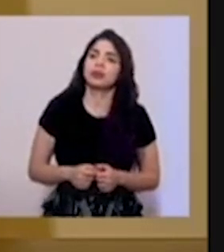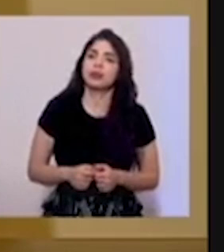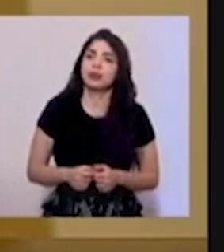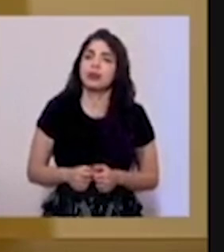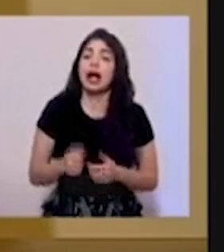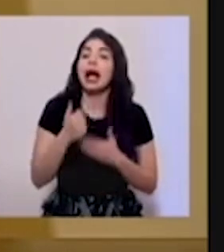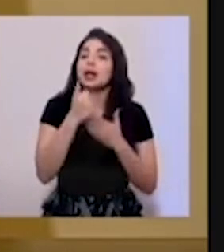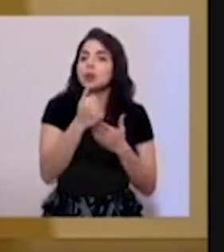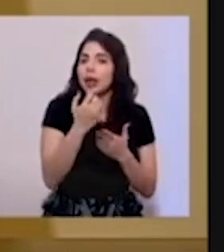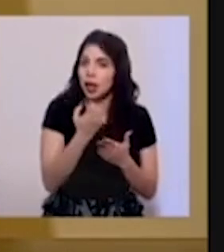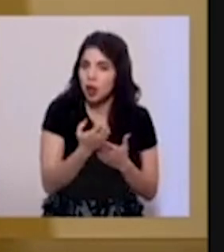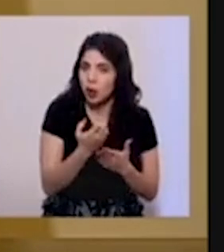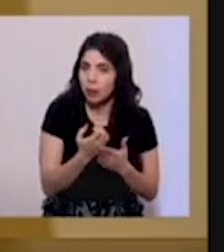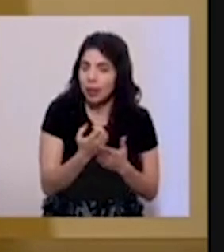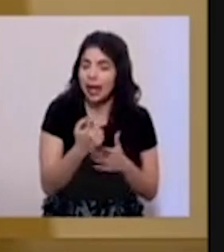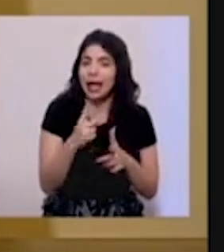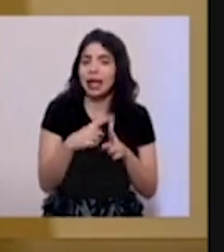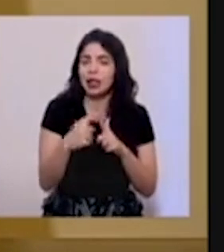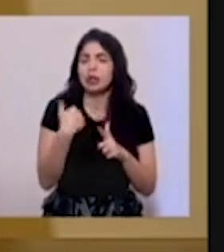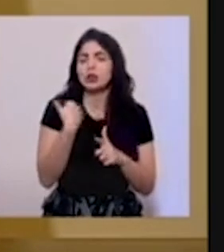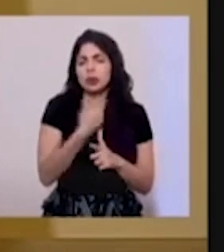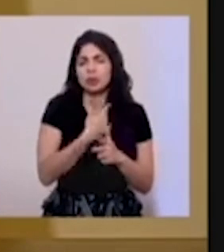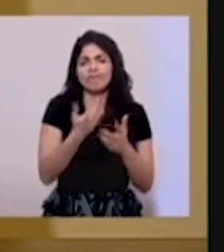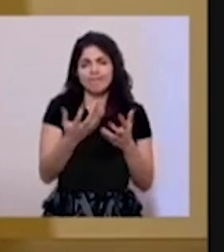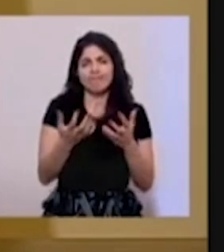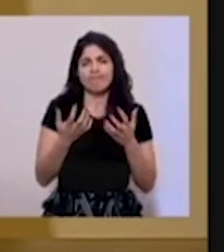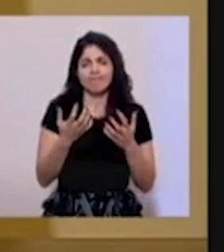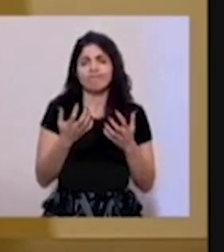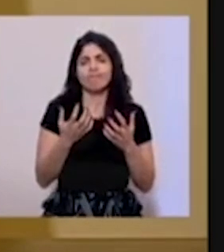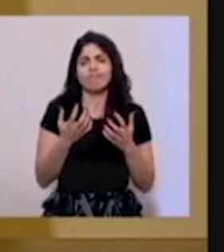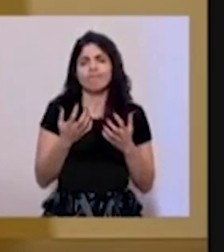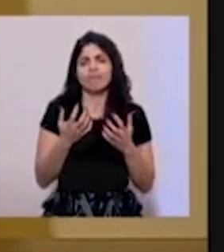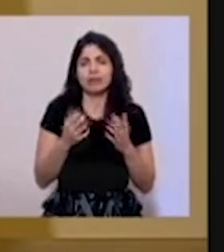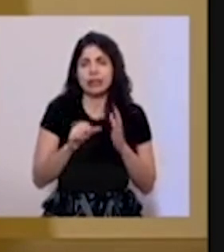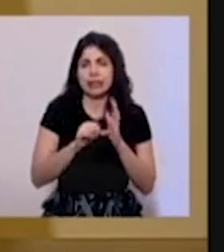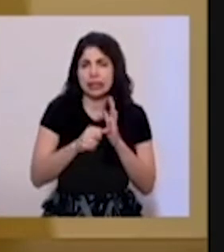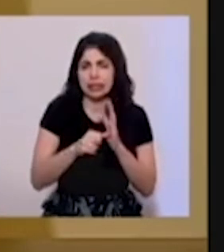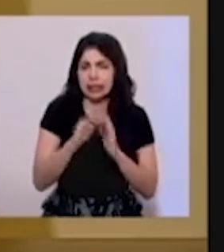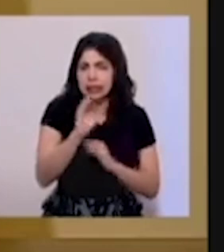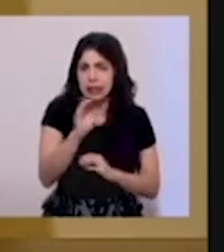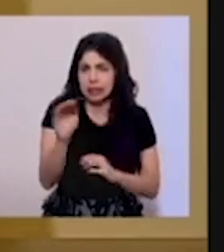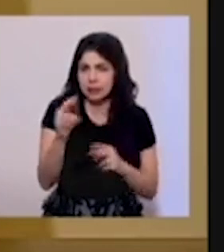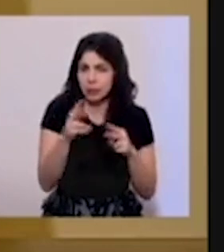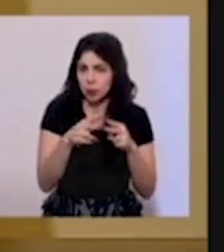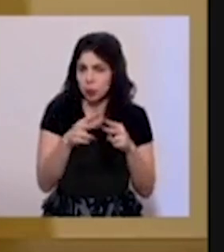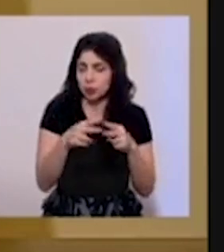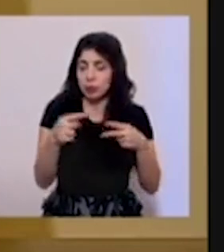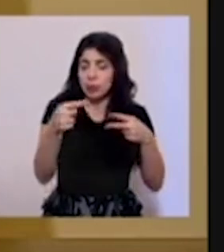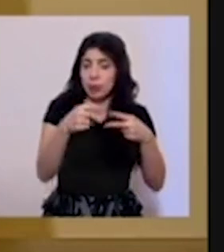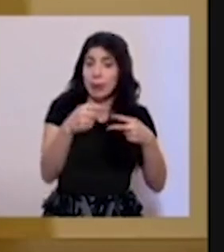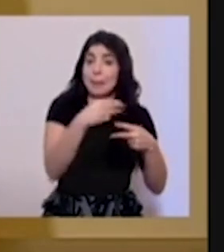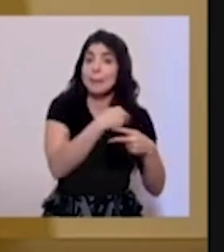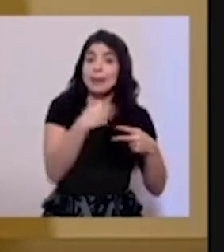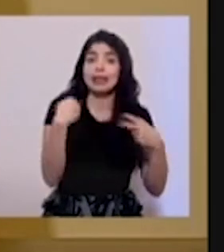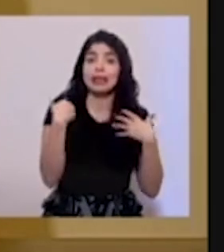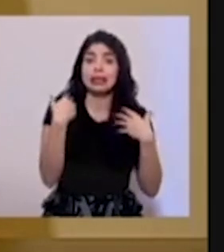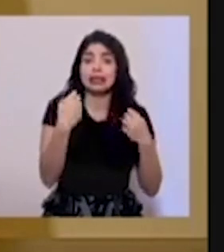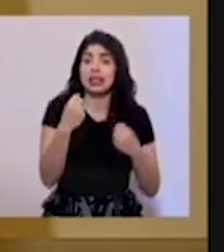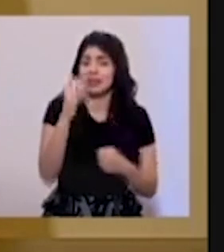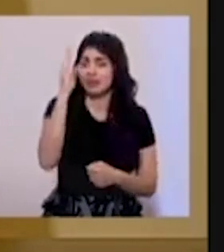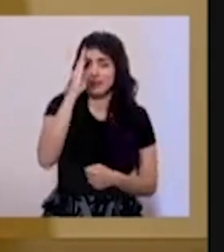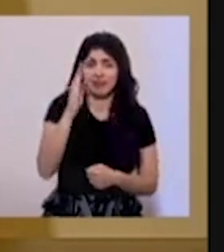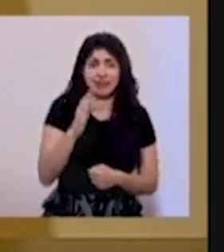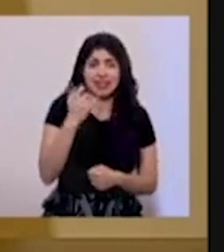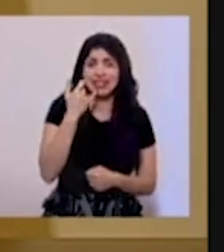Una ayuda económica. Entonces, queremos hacer énfasis en dos cosas. Uno, el Ministerio de Salud no los va a